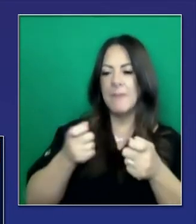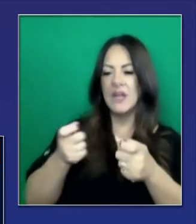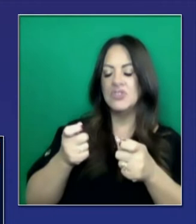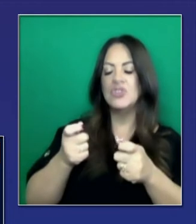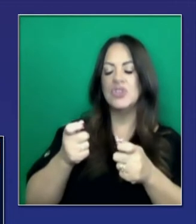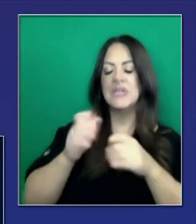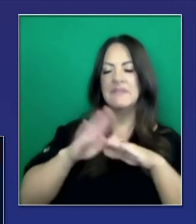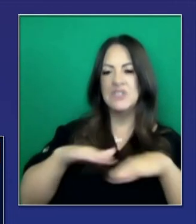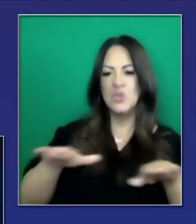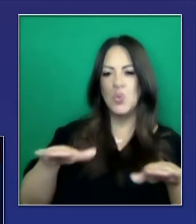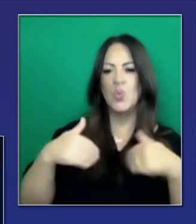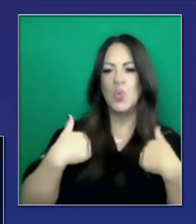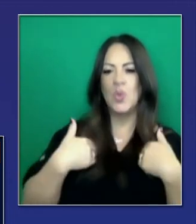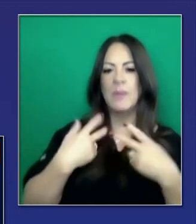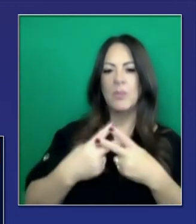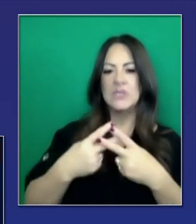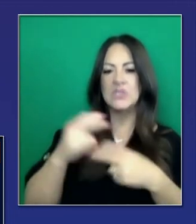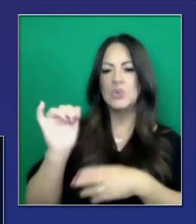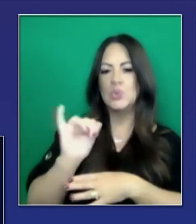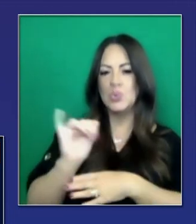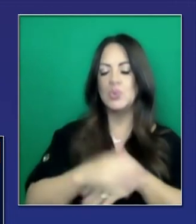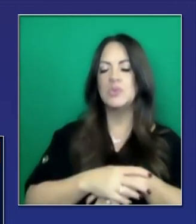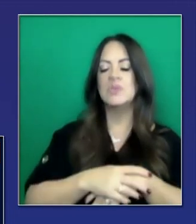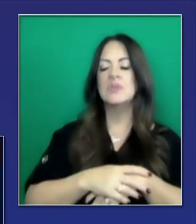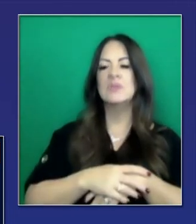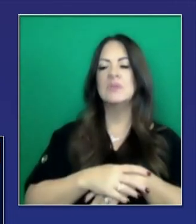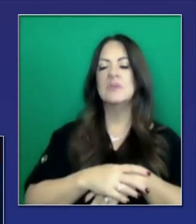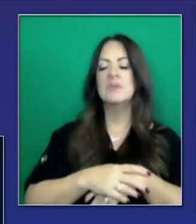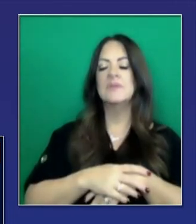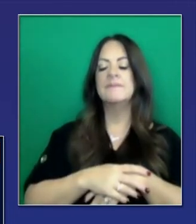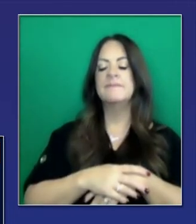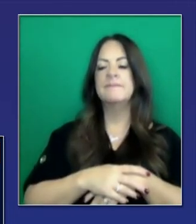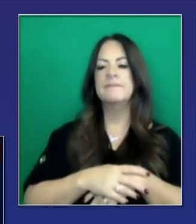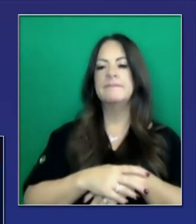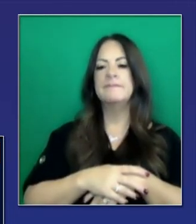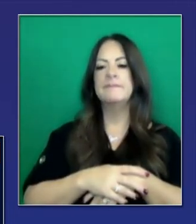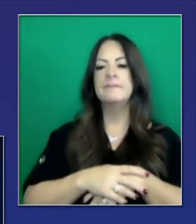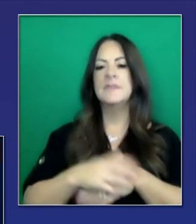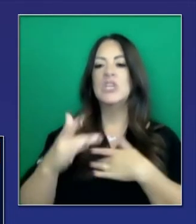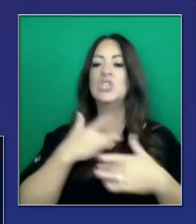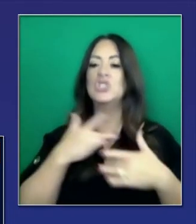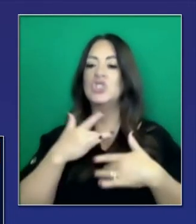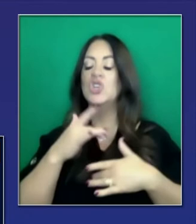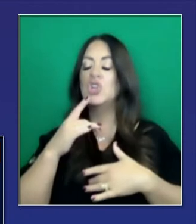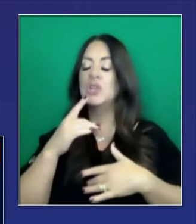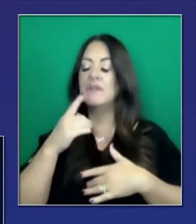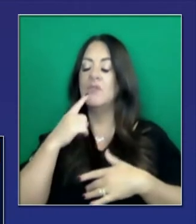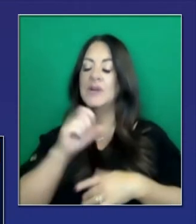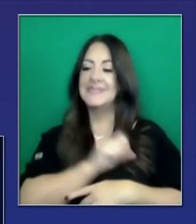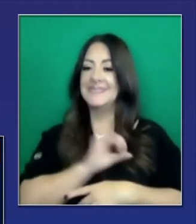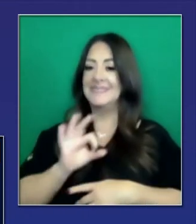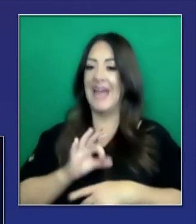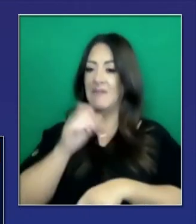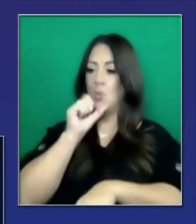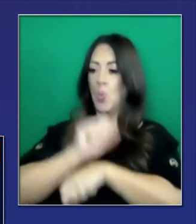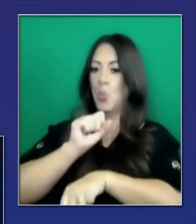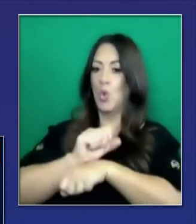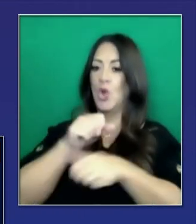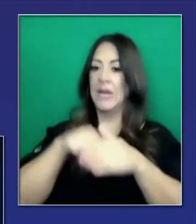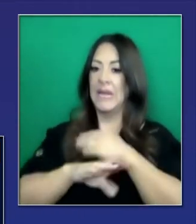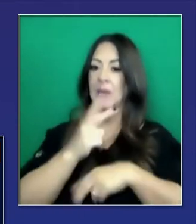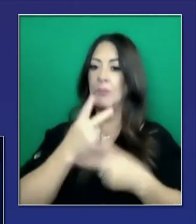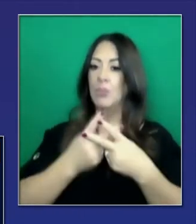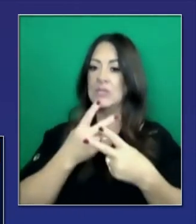que ellos. Tenemos casos activos que incluyen no solamente personas encarceladas, pero también a los guardias de